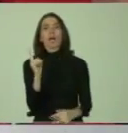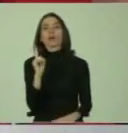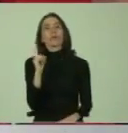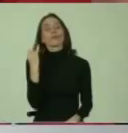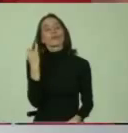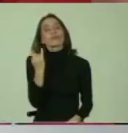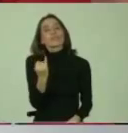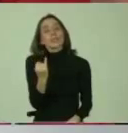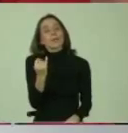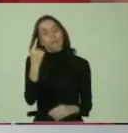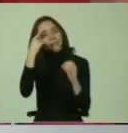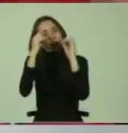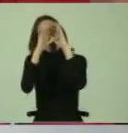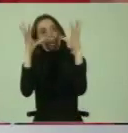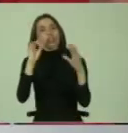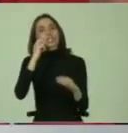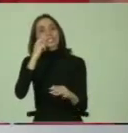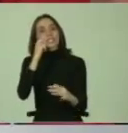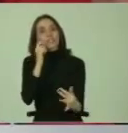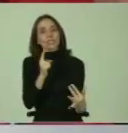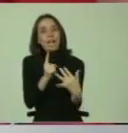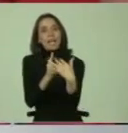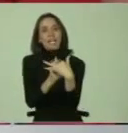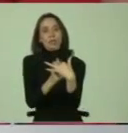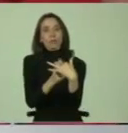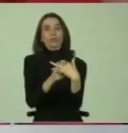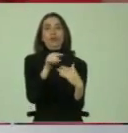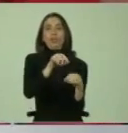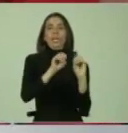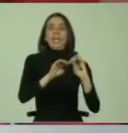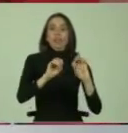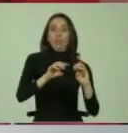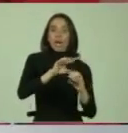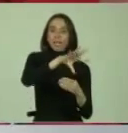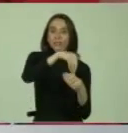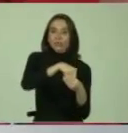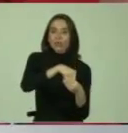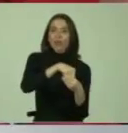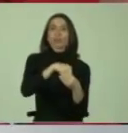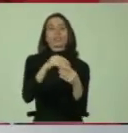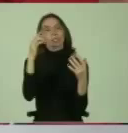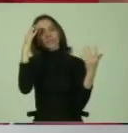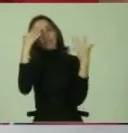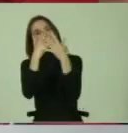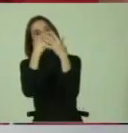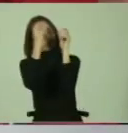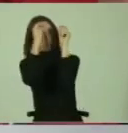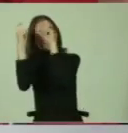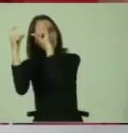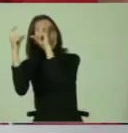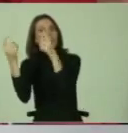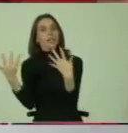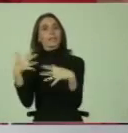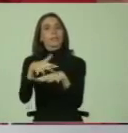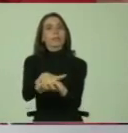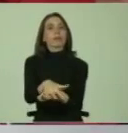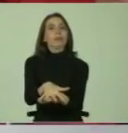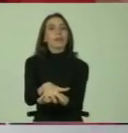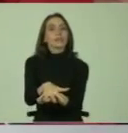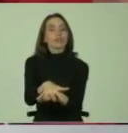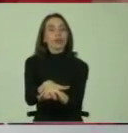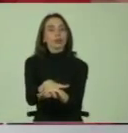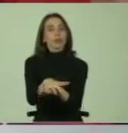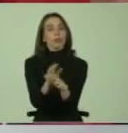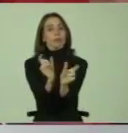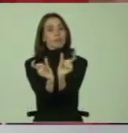claridad respecto a lo que significa la inclusión en educación y a veces se confunde con el paradigma de integración y en función de ese